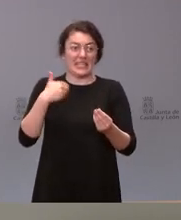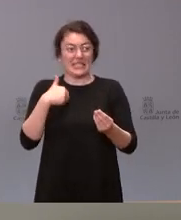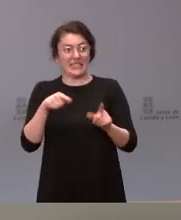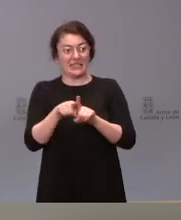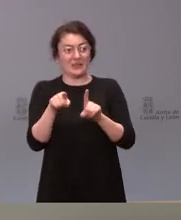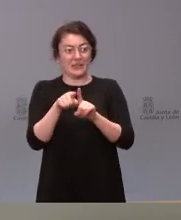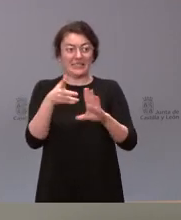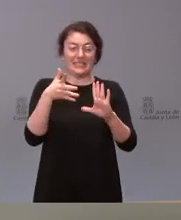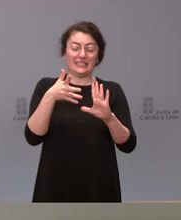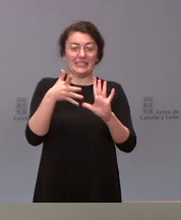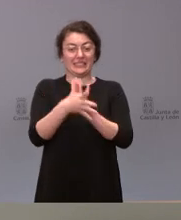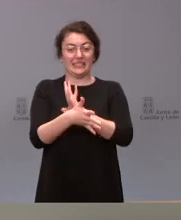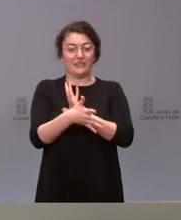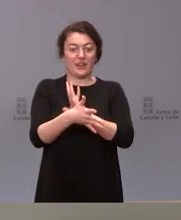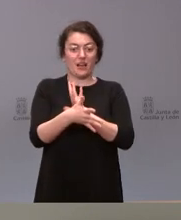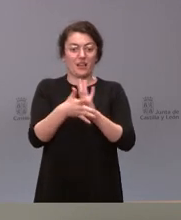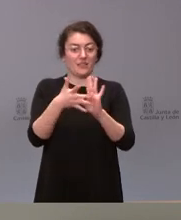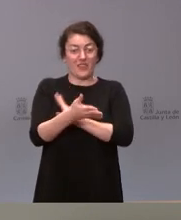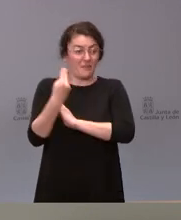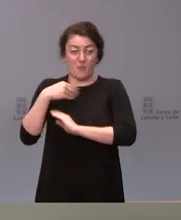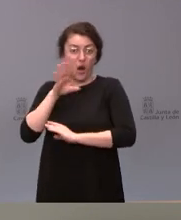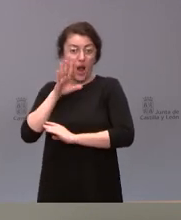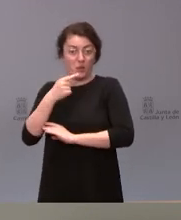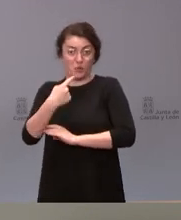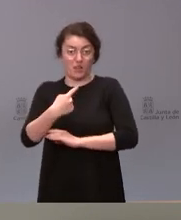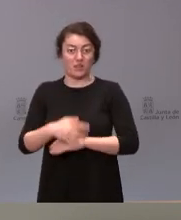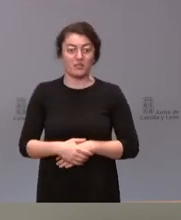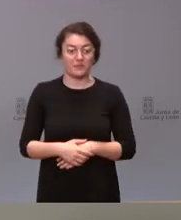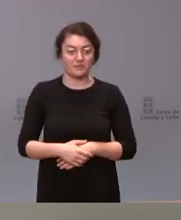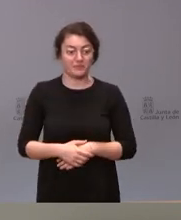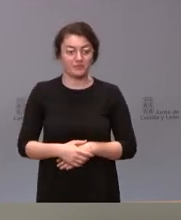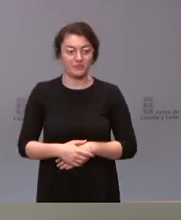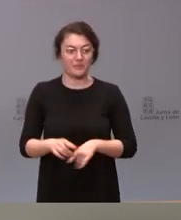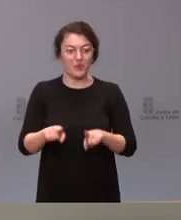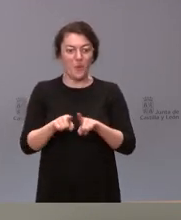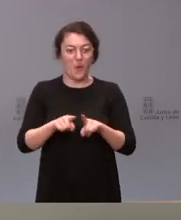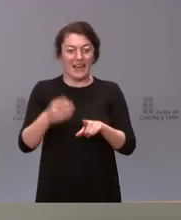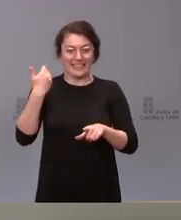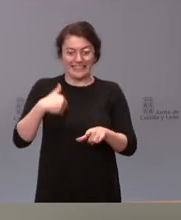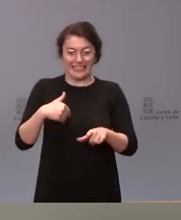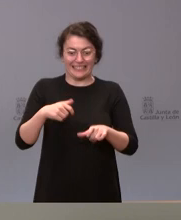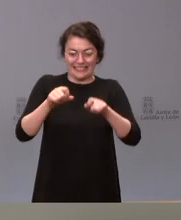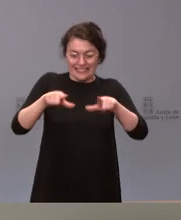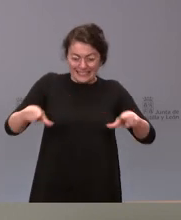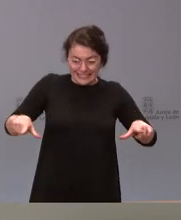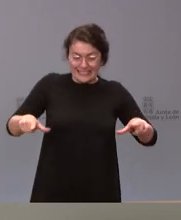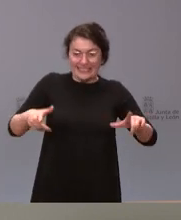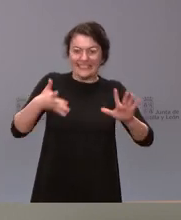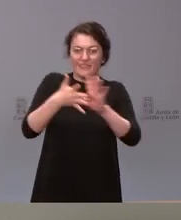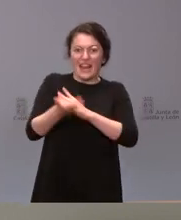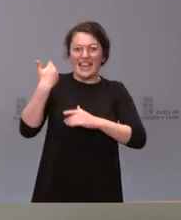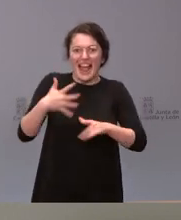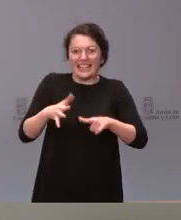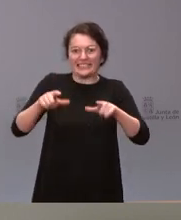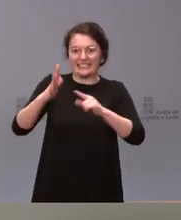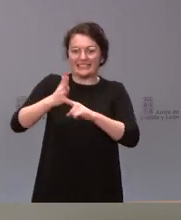comunicación que usted señalaba antes ¿no? ¿Cuál es ese punto en esta normativa nacional? pues digamos que